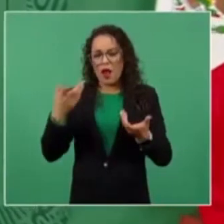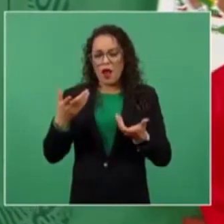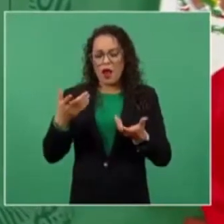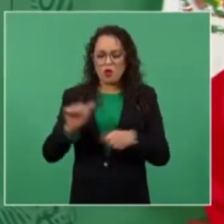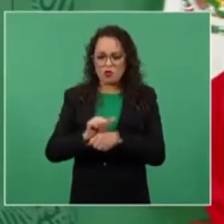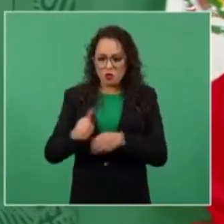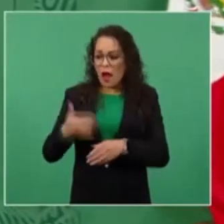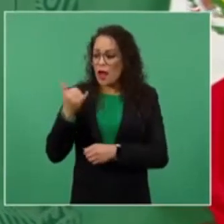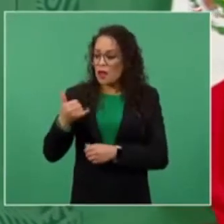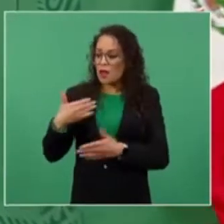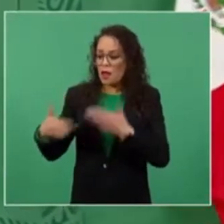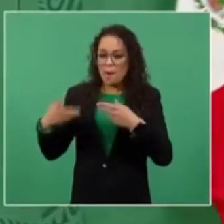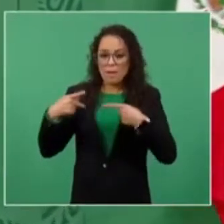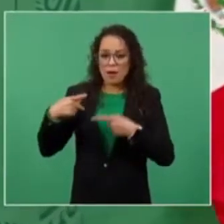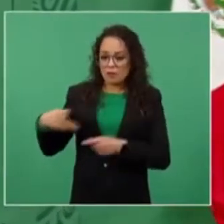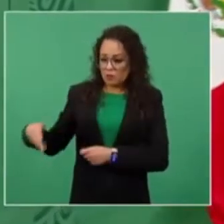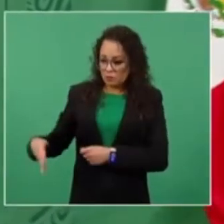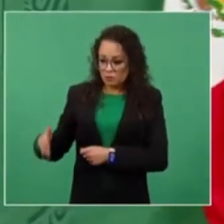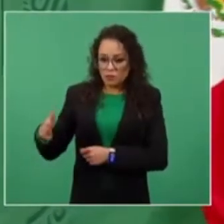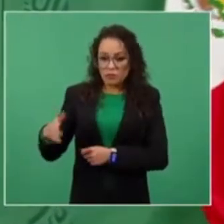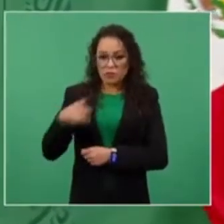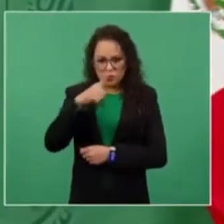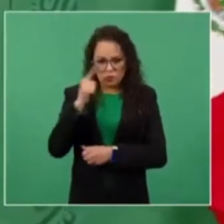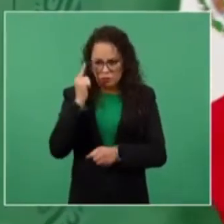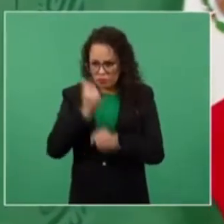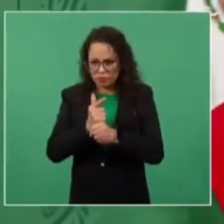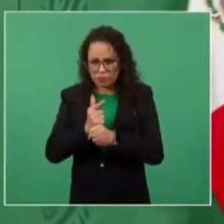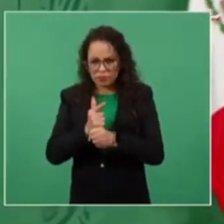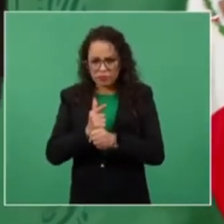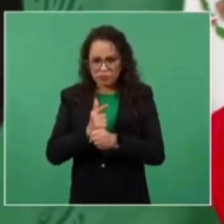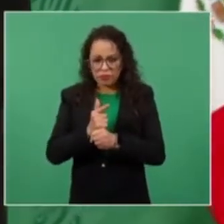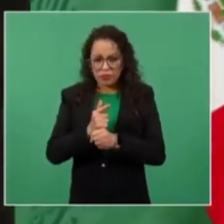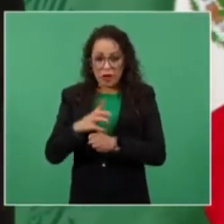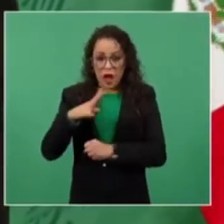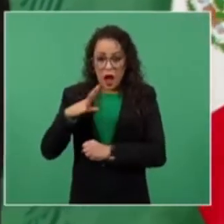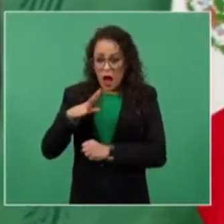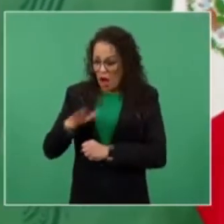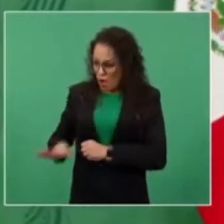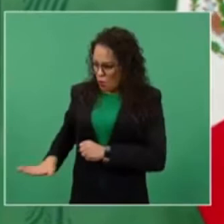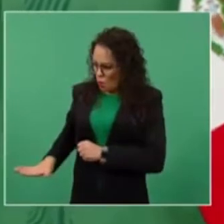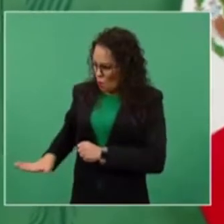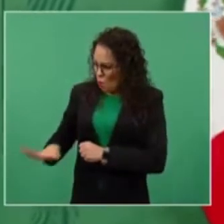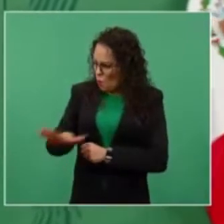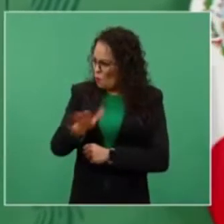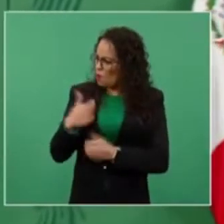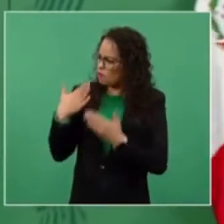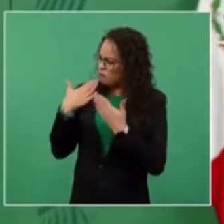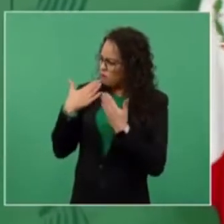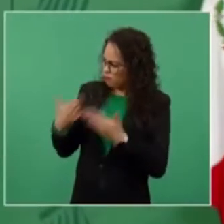ciudadanos, pero habían banquetas buenas y las destruían y las volvían a construir.